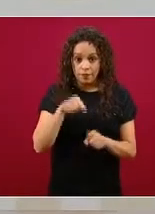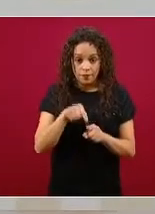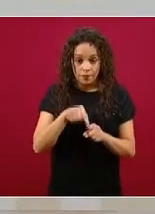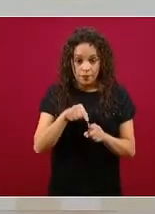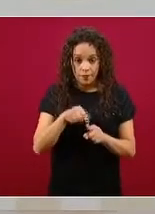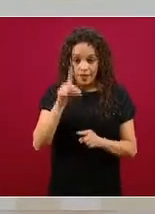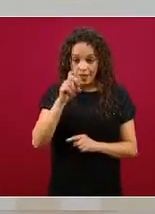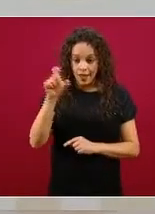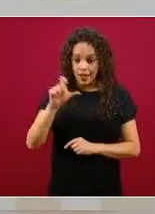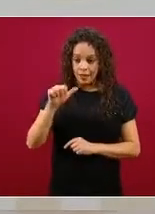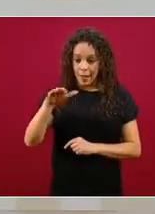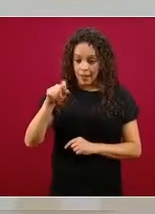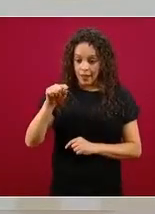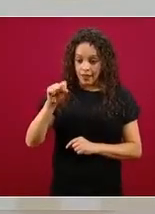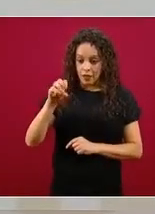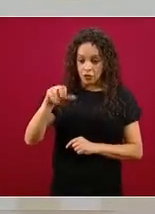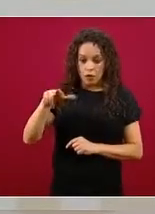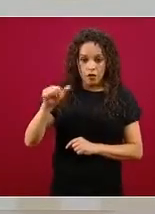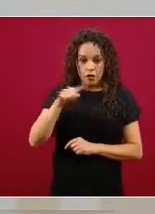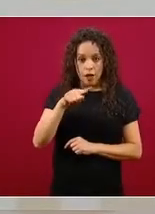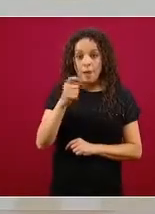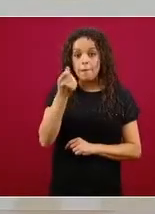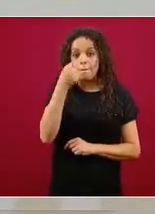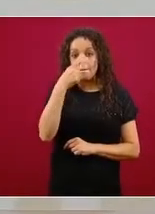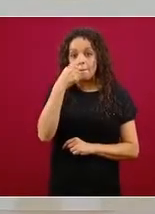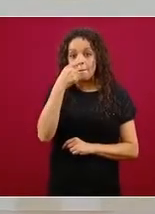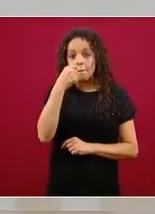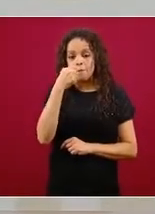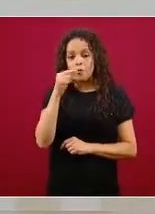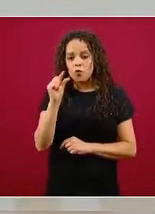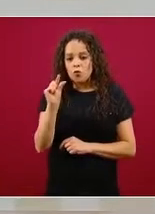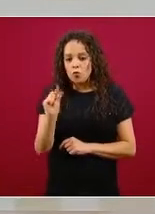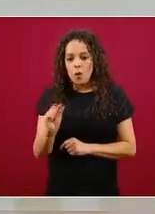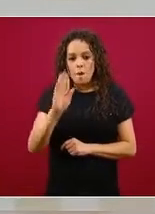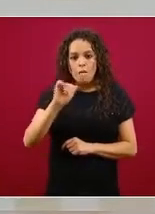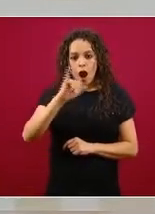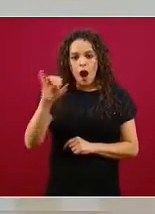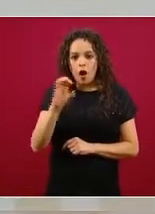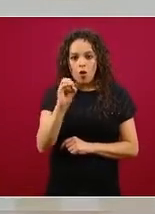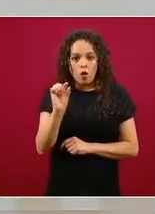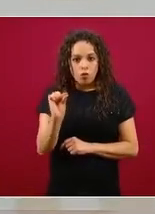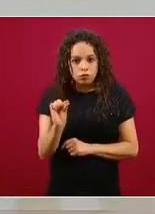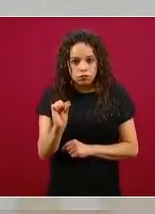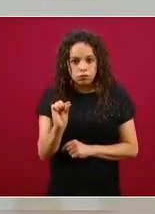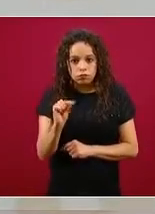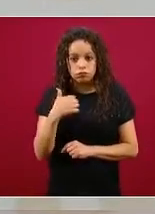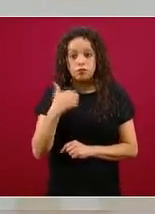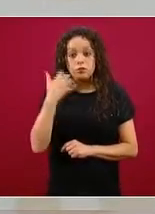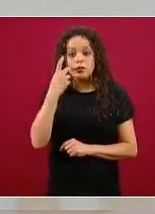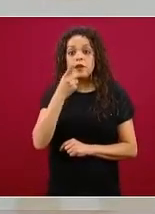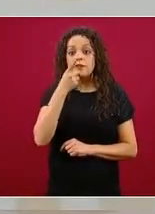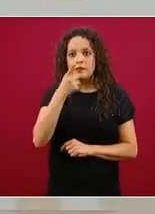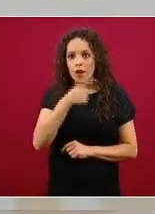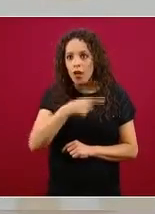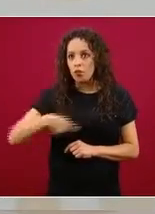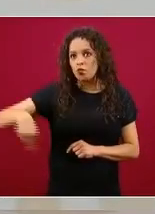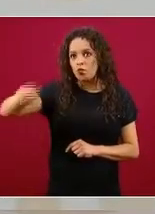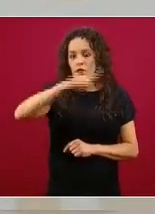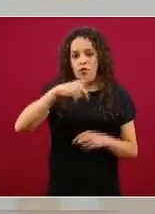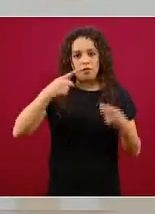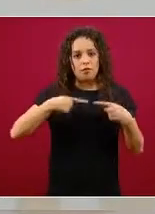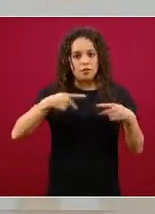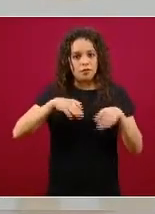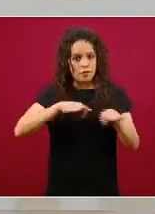bajas quisiera reiterar para toda la comunidad médica en dosis bajas